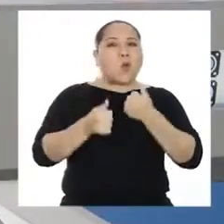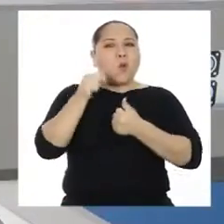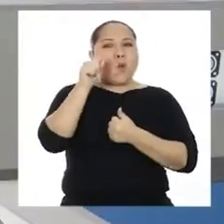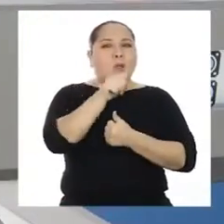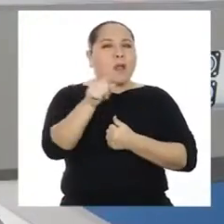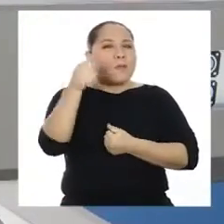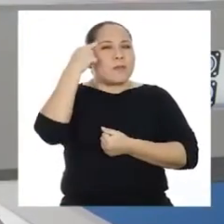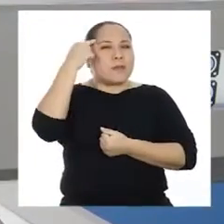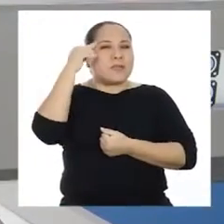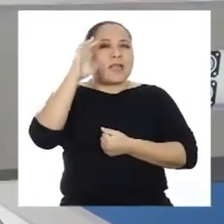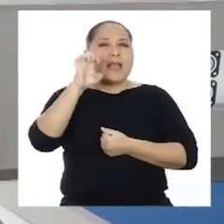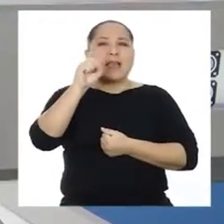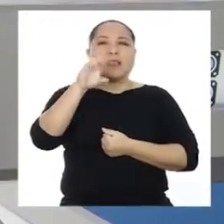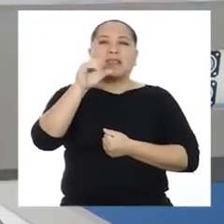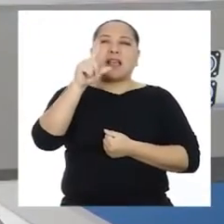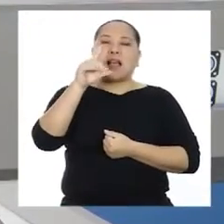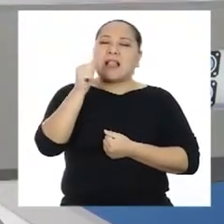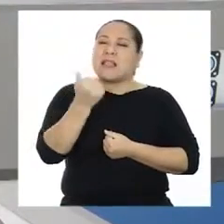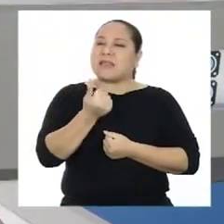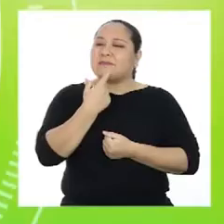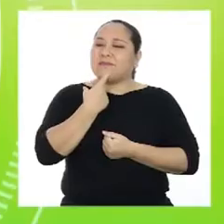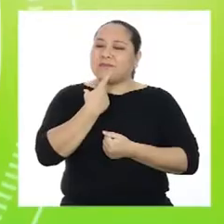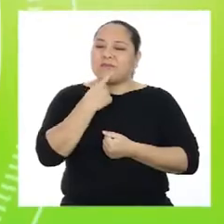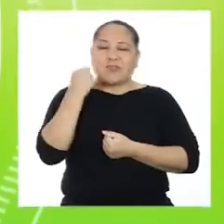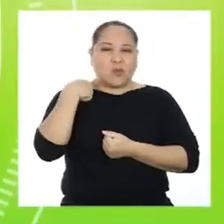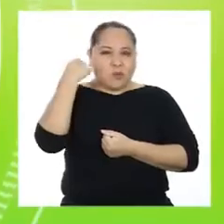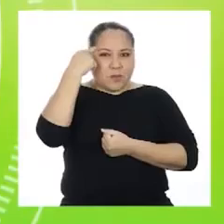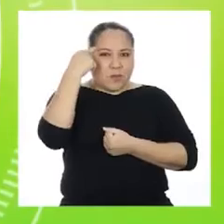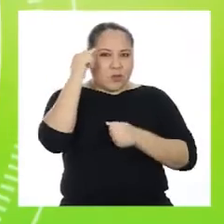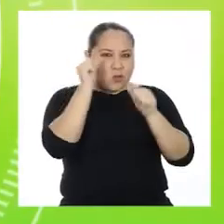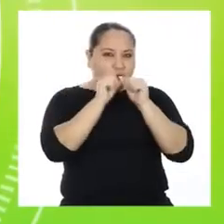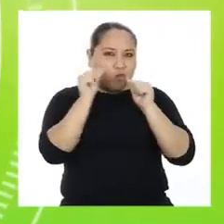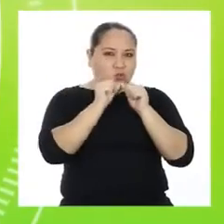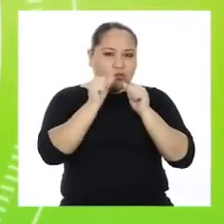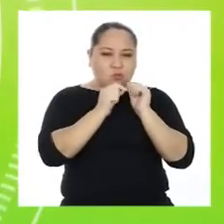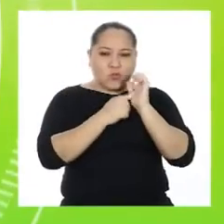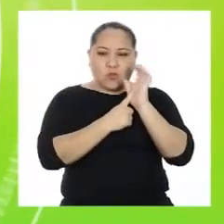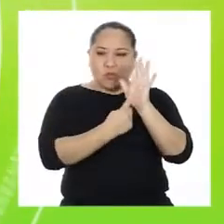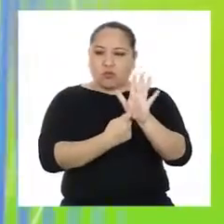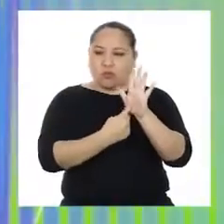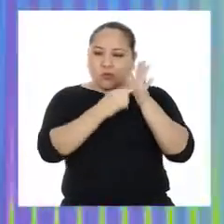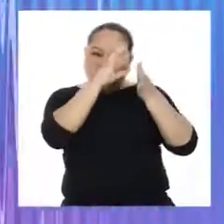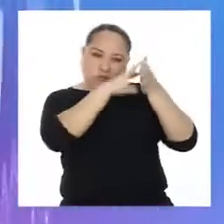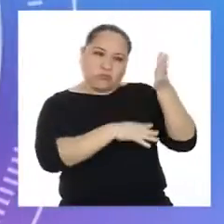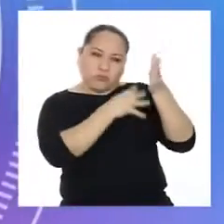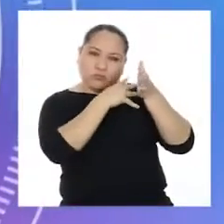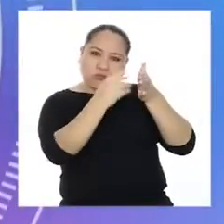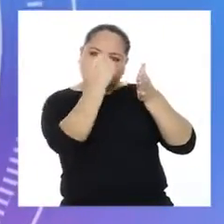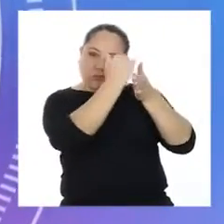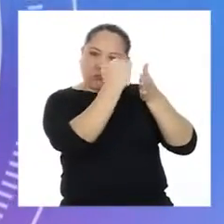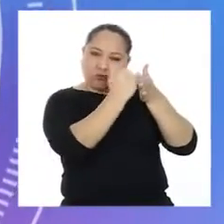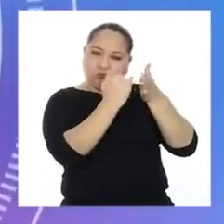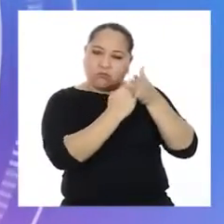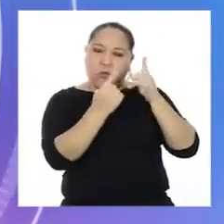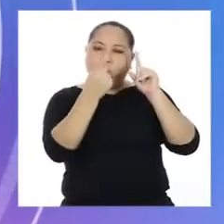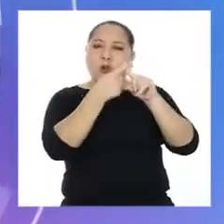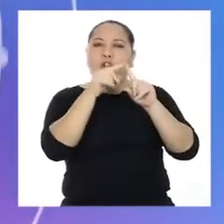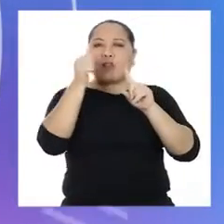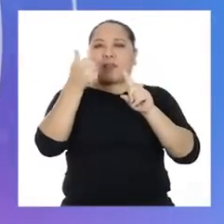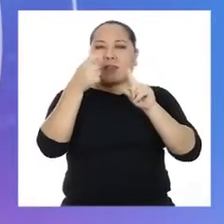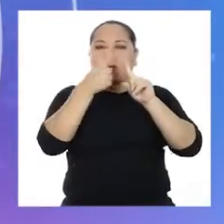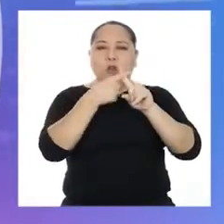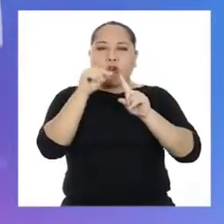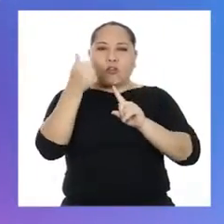¿Cuál creen que debe ser la escala? Yo noto que las cantidades mostradas en la tabla de frecuencias son